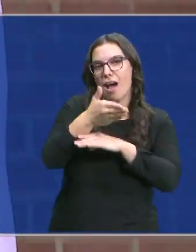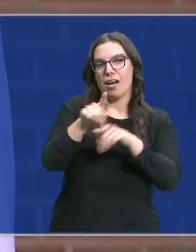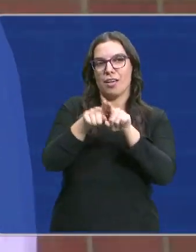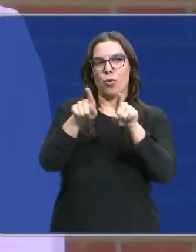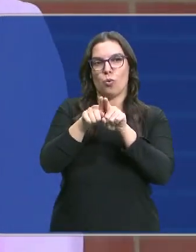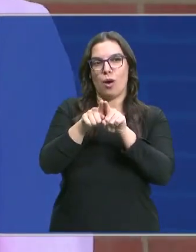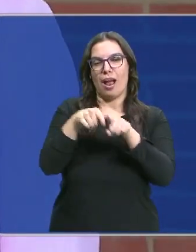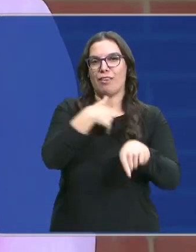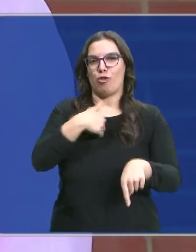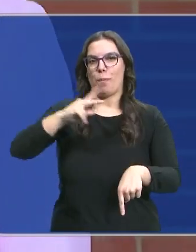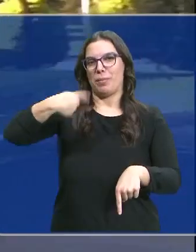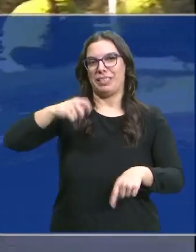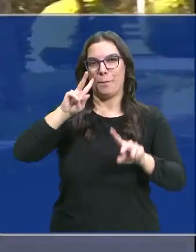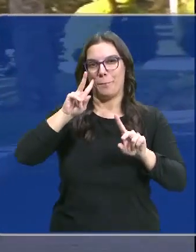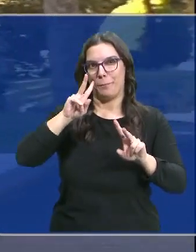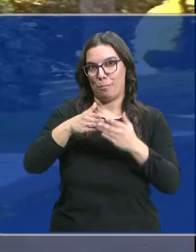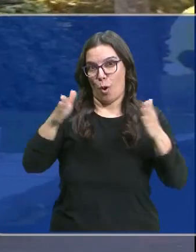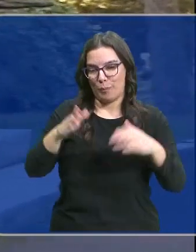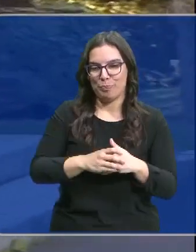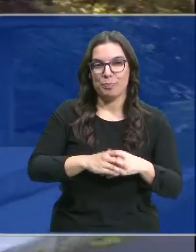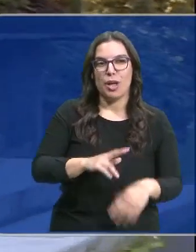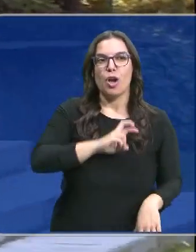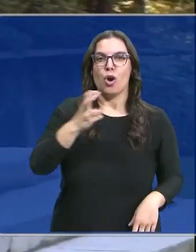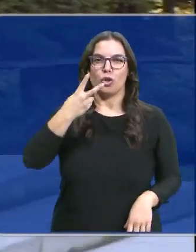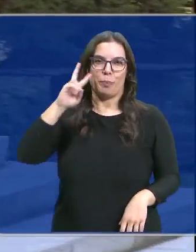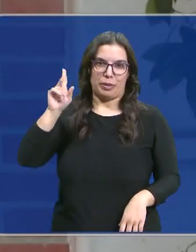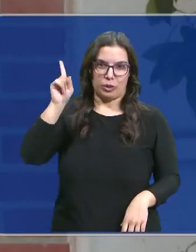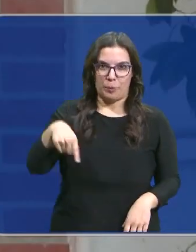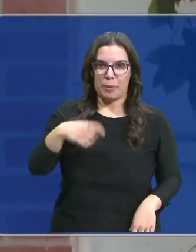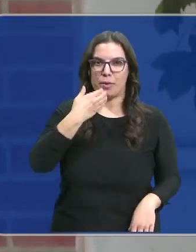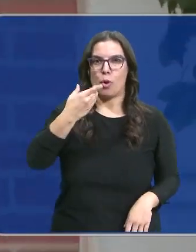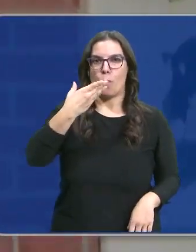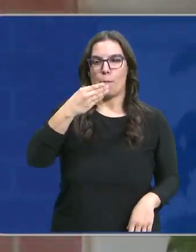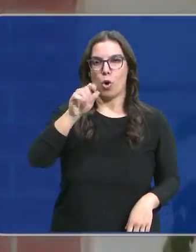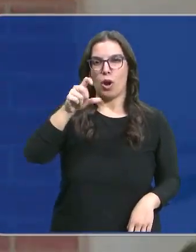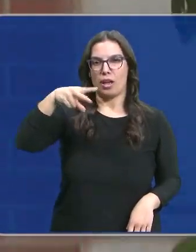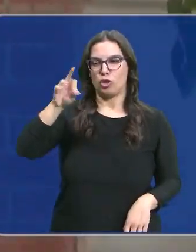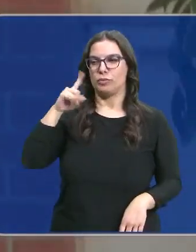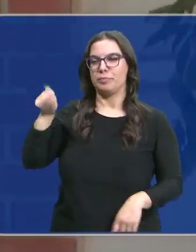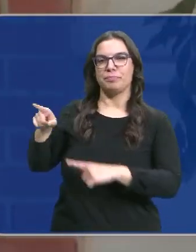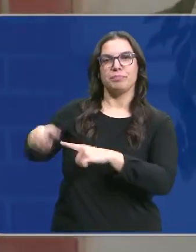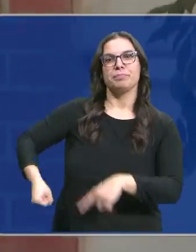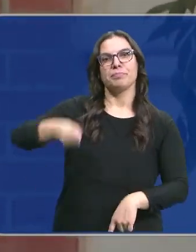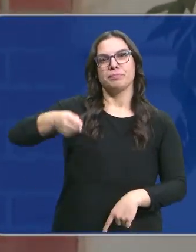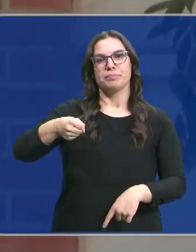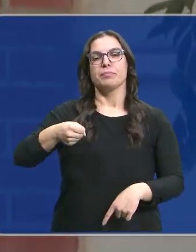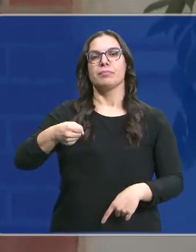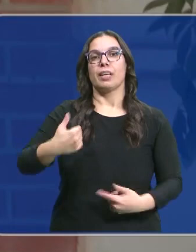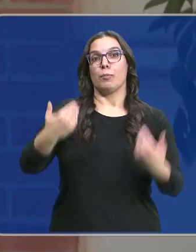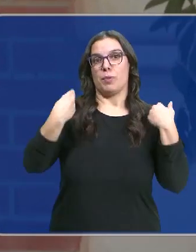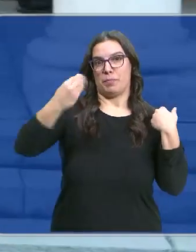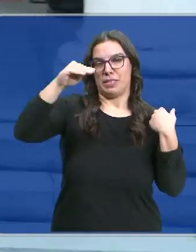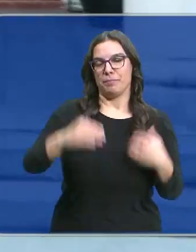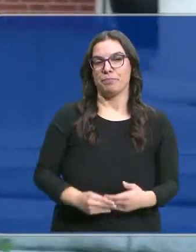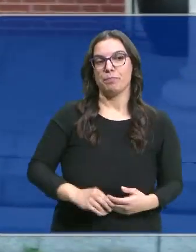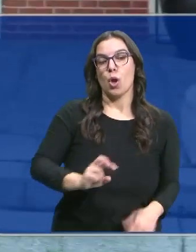estrenándose en esta condición. Veteranos como Félix Bolaños subía las escaleras con una cartera a la que se ha añadido más peso.